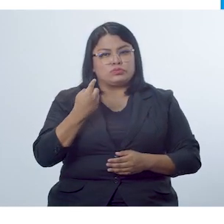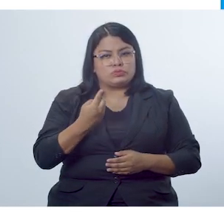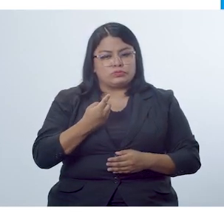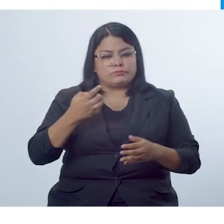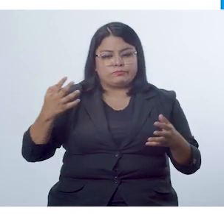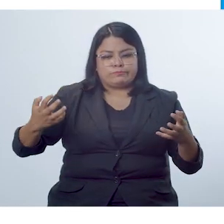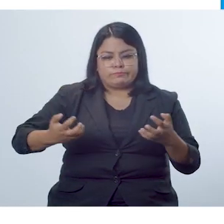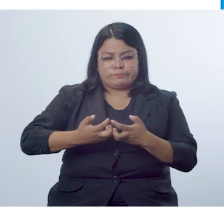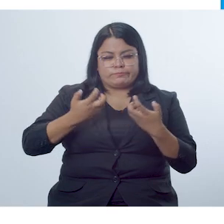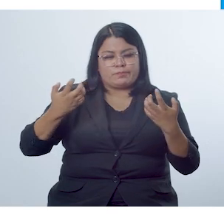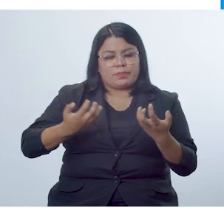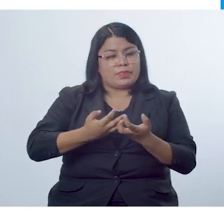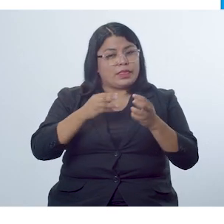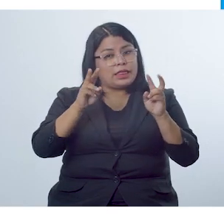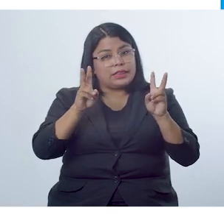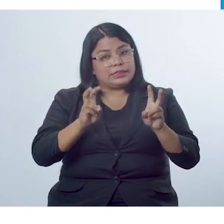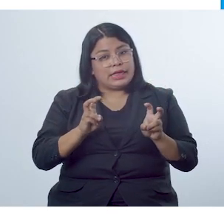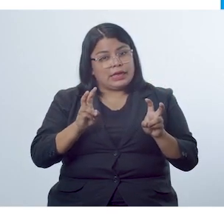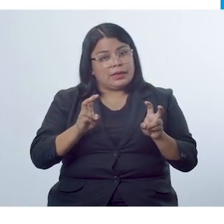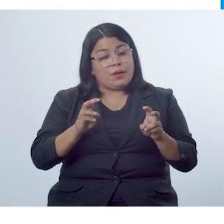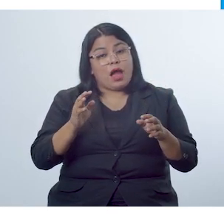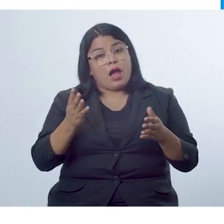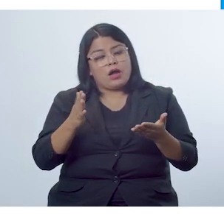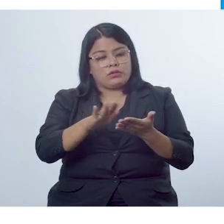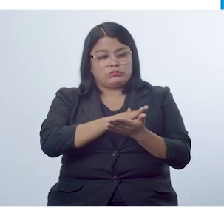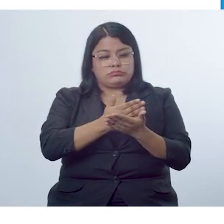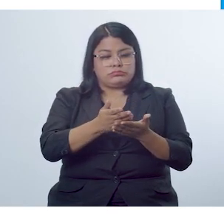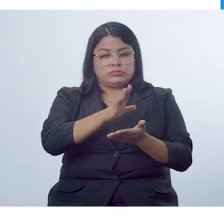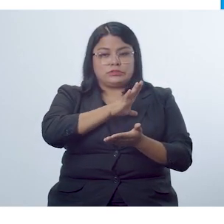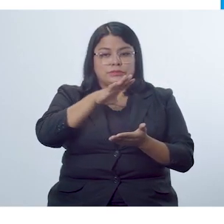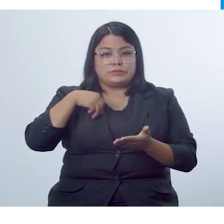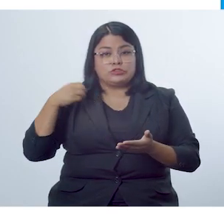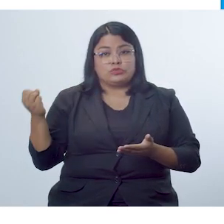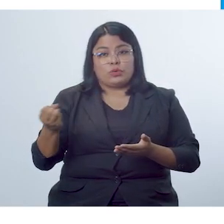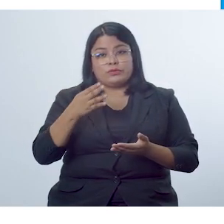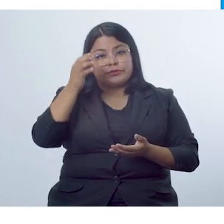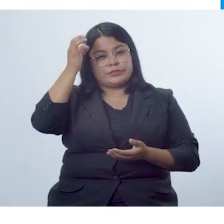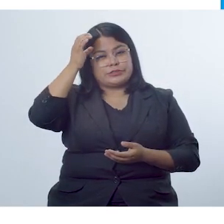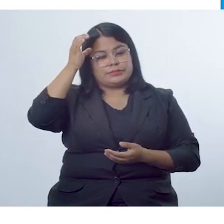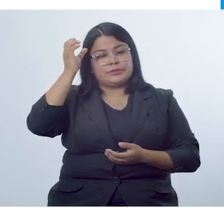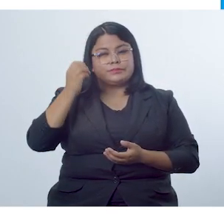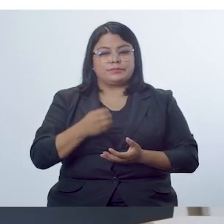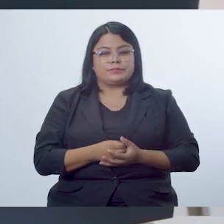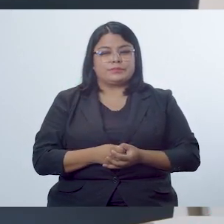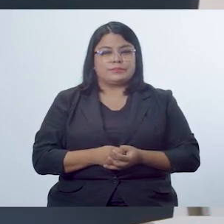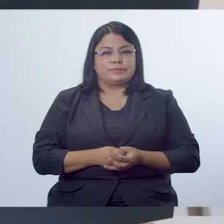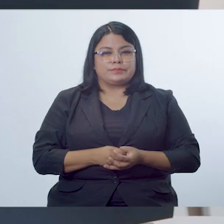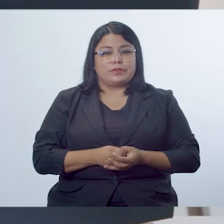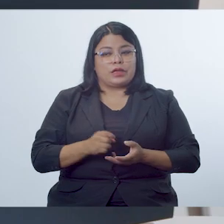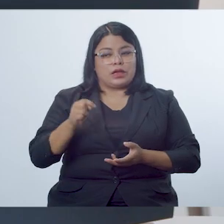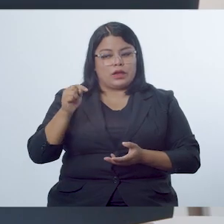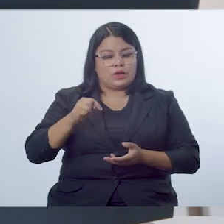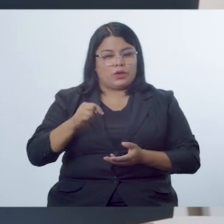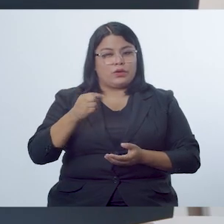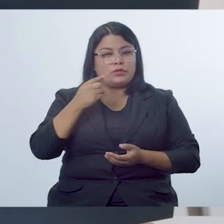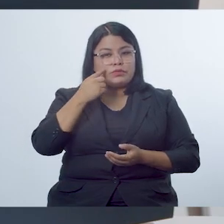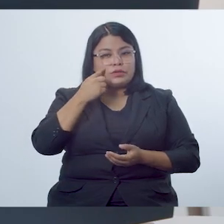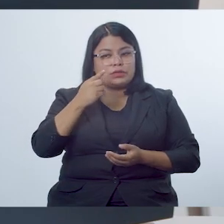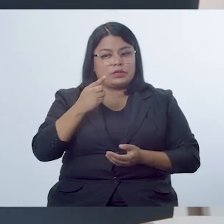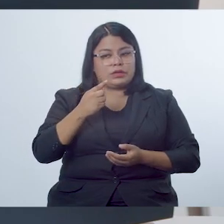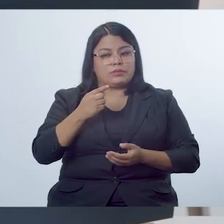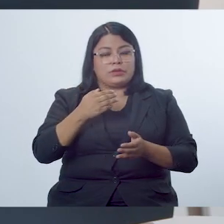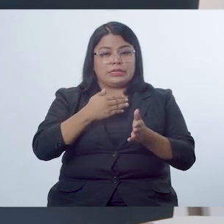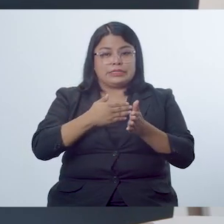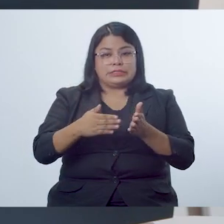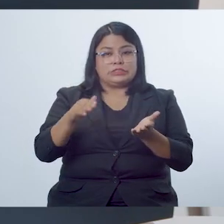investiga sobre un contenido o comparte con su familia los nuevos conocimientos. Ahora, hablemos de la